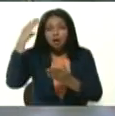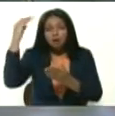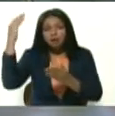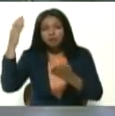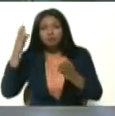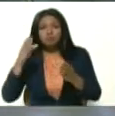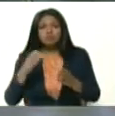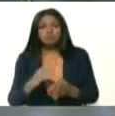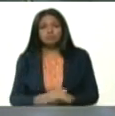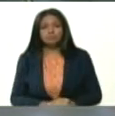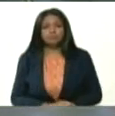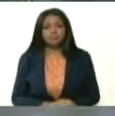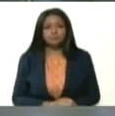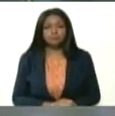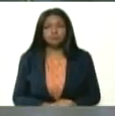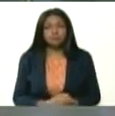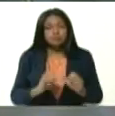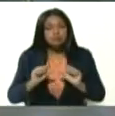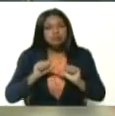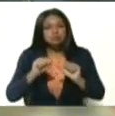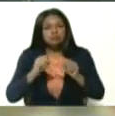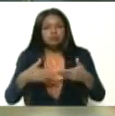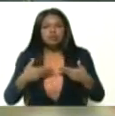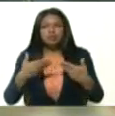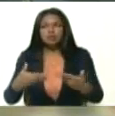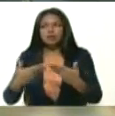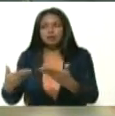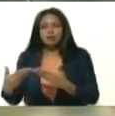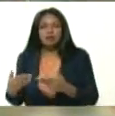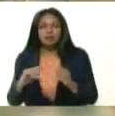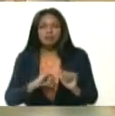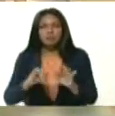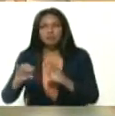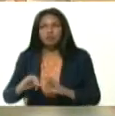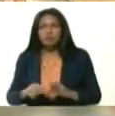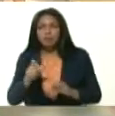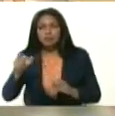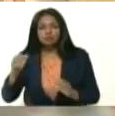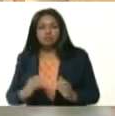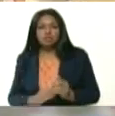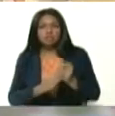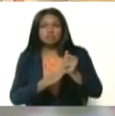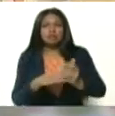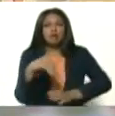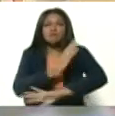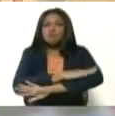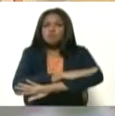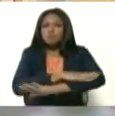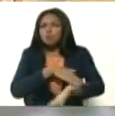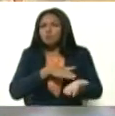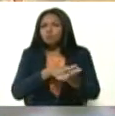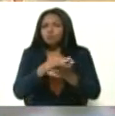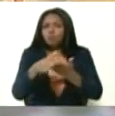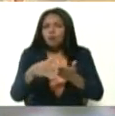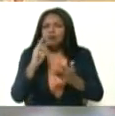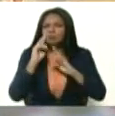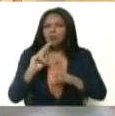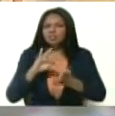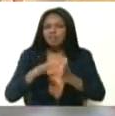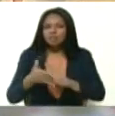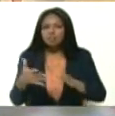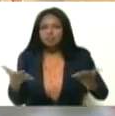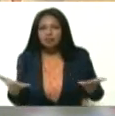gratuita. Y así la tendrá que regalar también sus discípulos. Este carácter gratuito resultaba